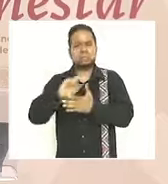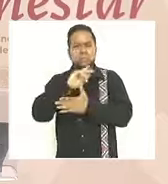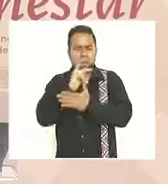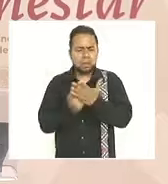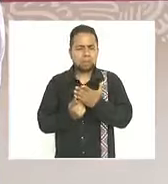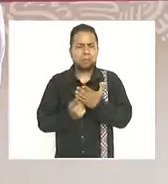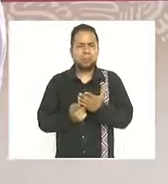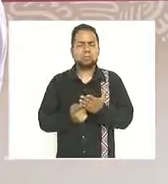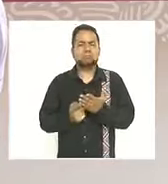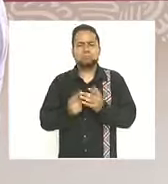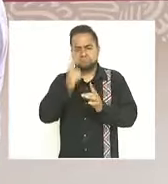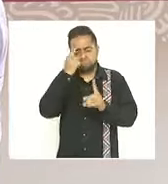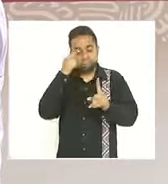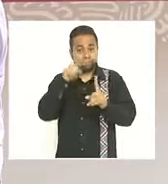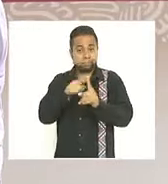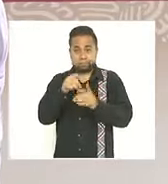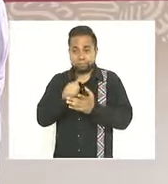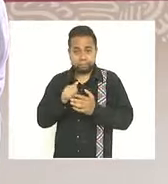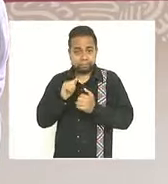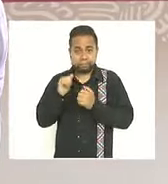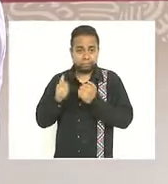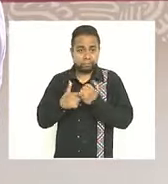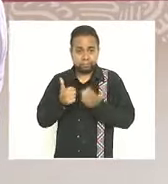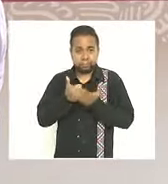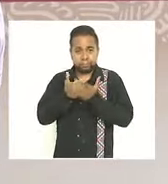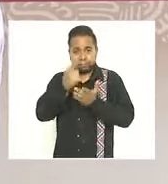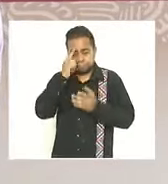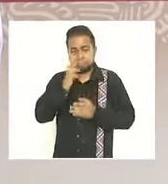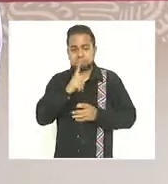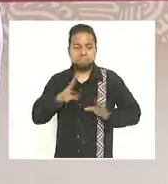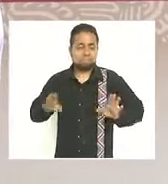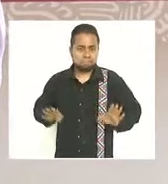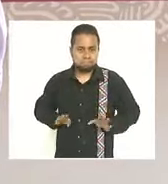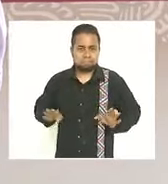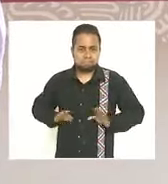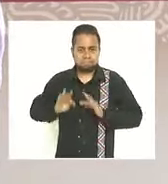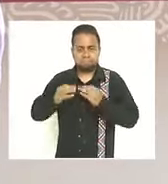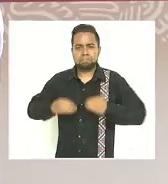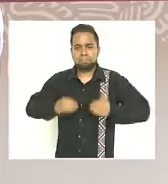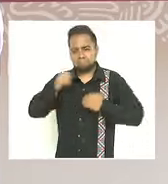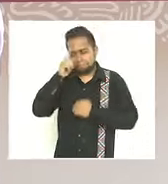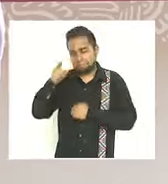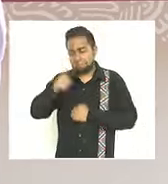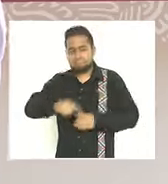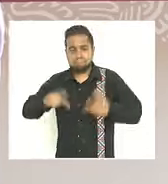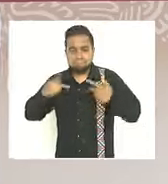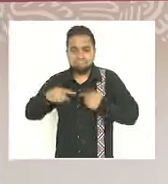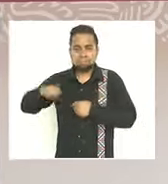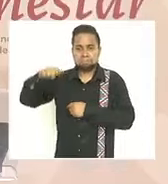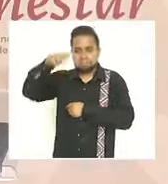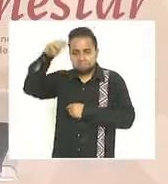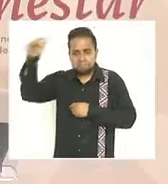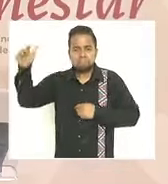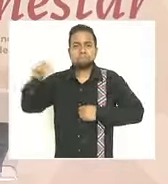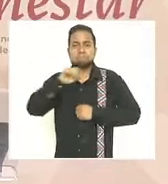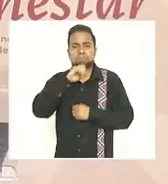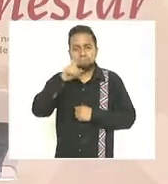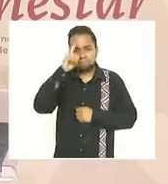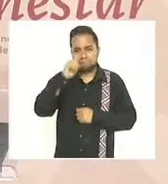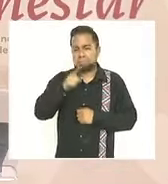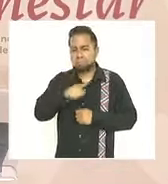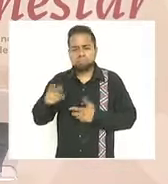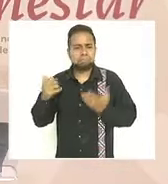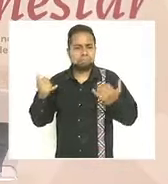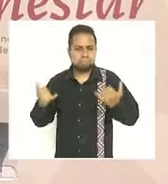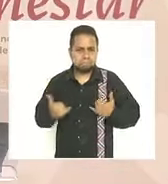orientados a mejorar las condiciones de vida de las personas adultas mayores de las y los